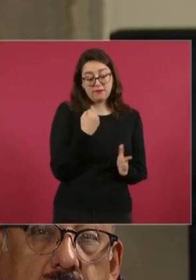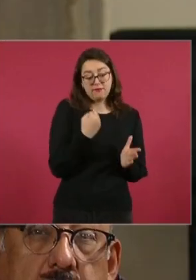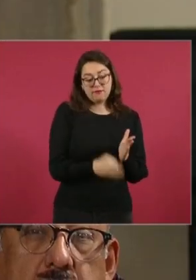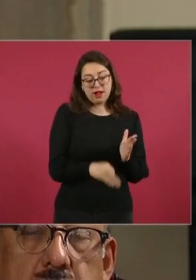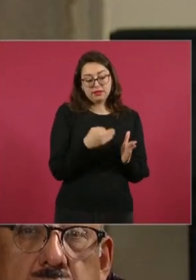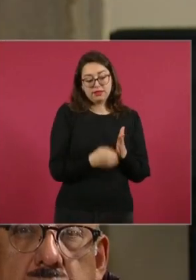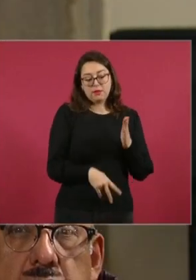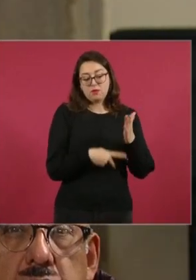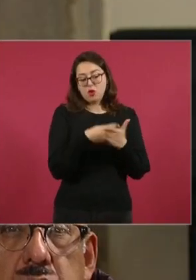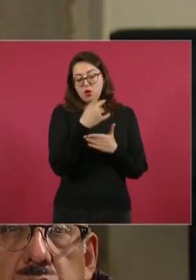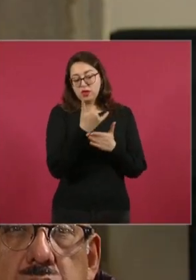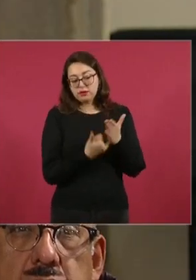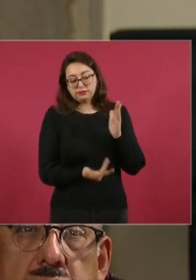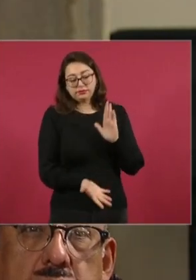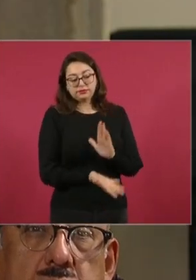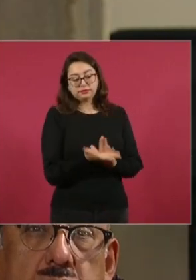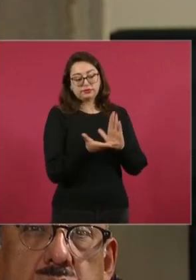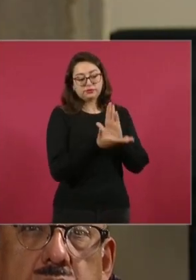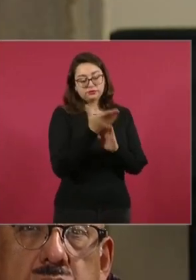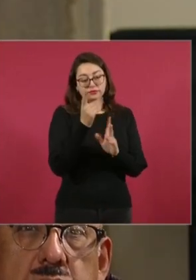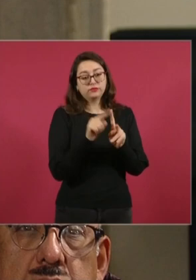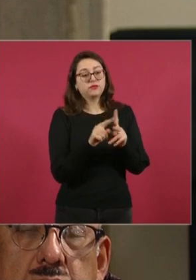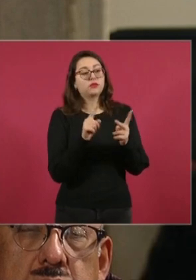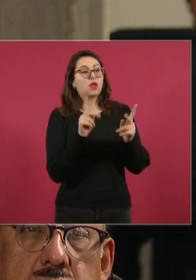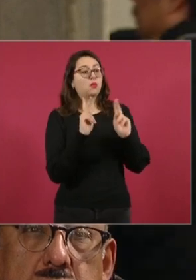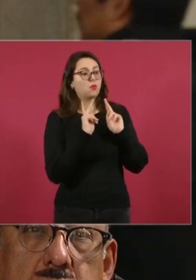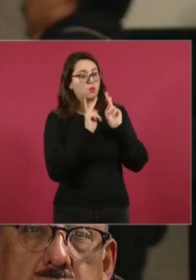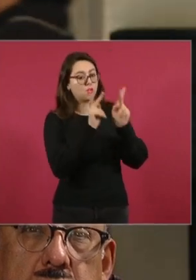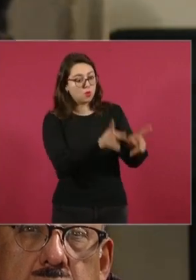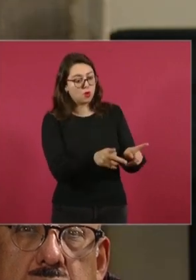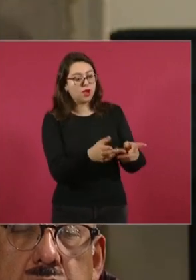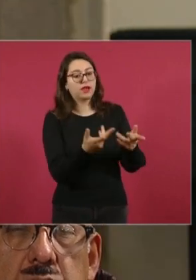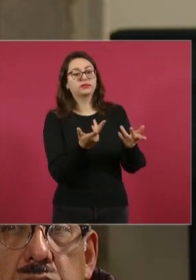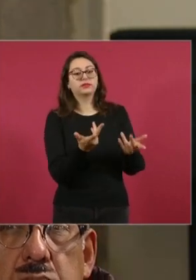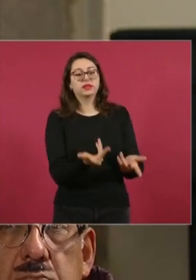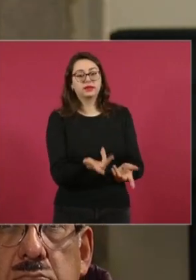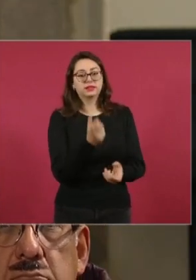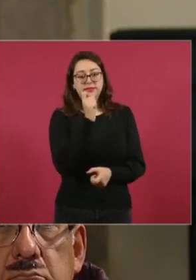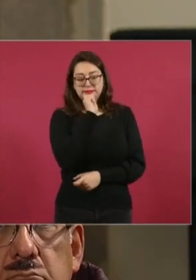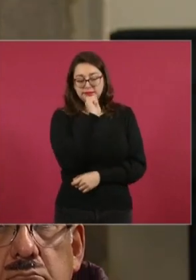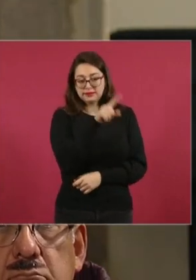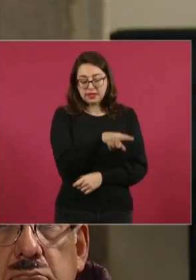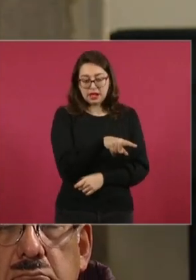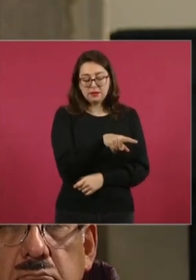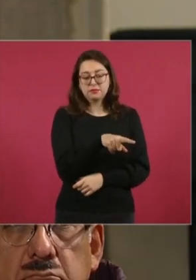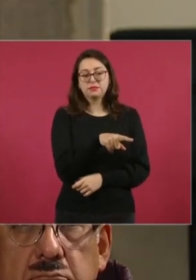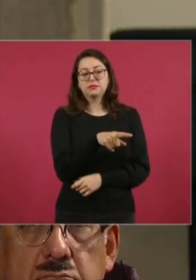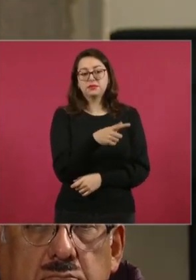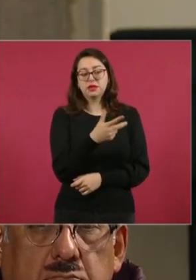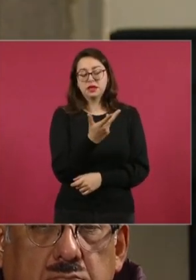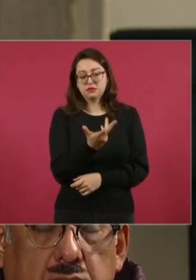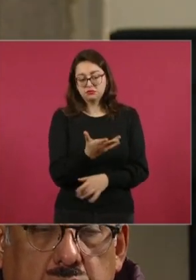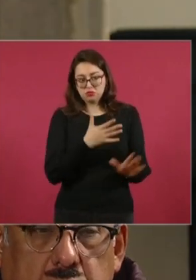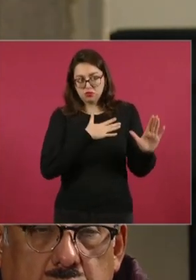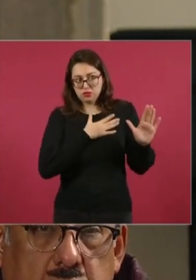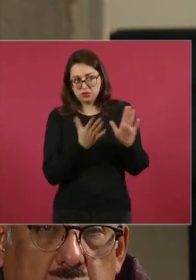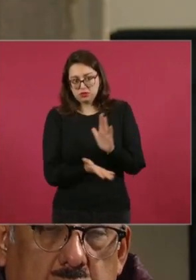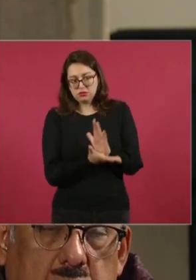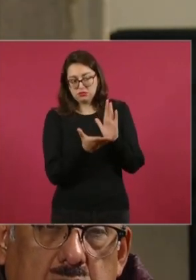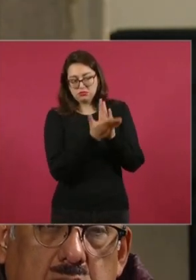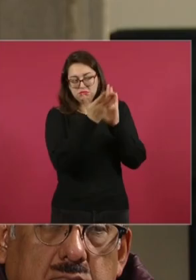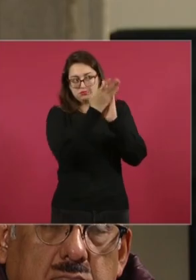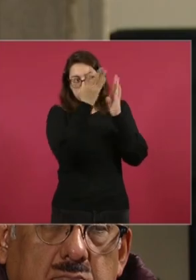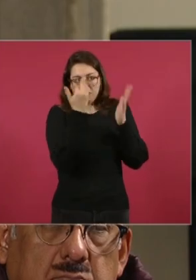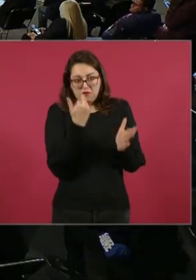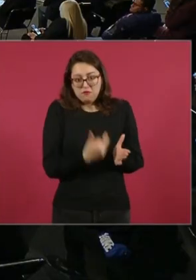algunos proyectos de infraestructura, hay un par de puentes, hay una garita que se está construyendo nueva y que hubo compromiso. Yo